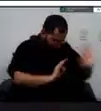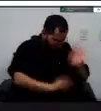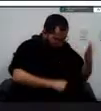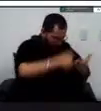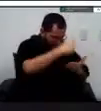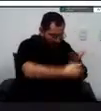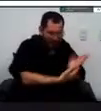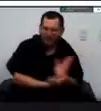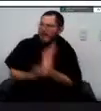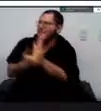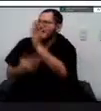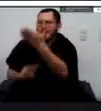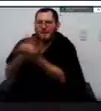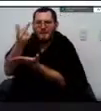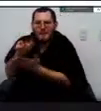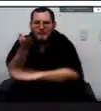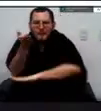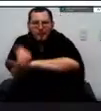ahí